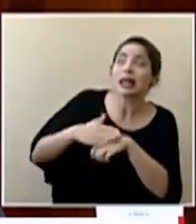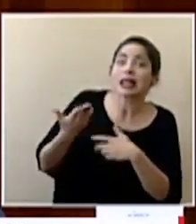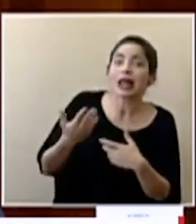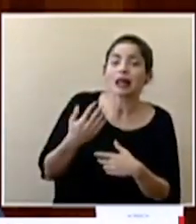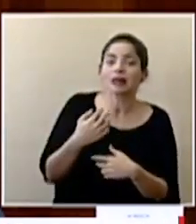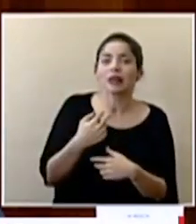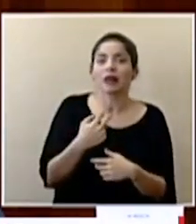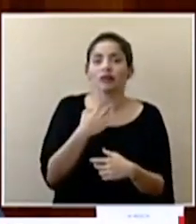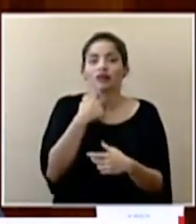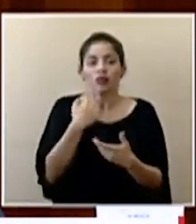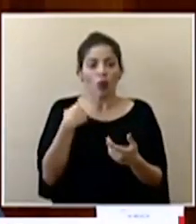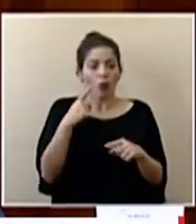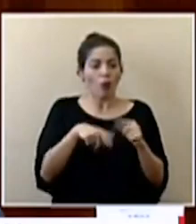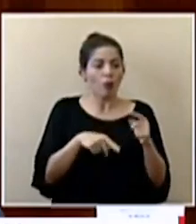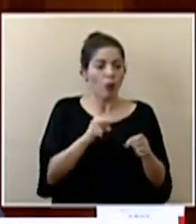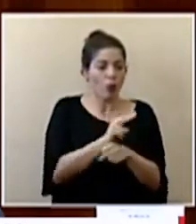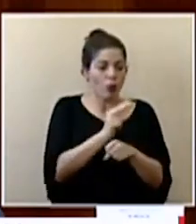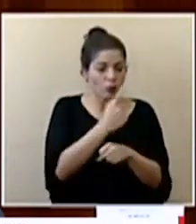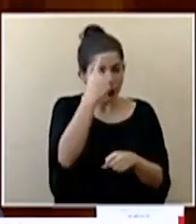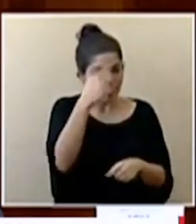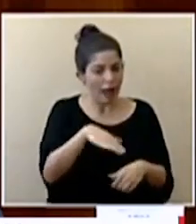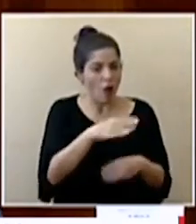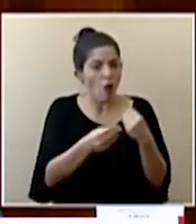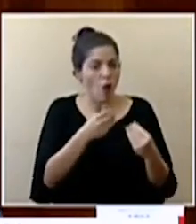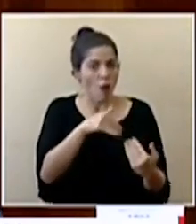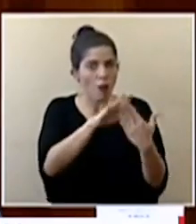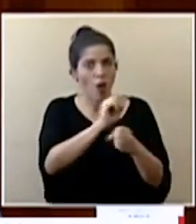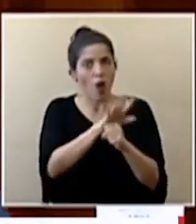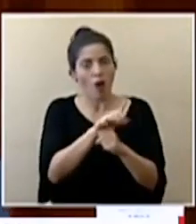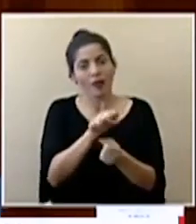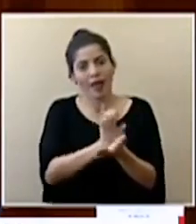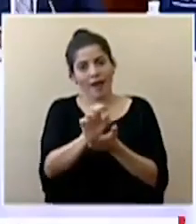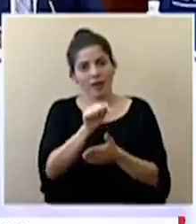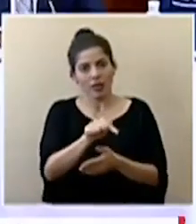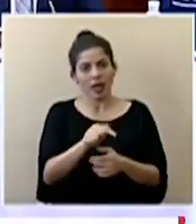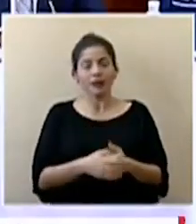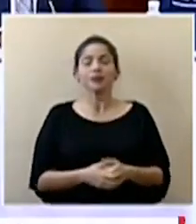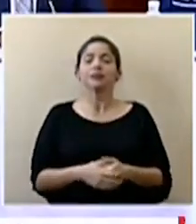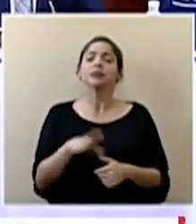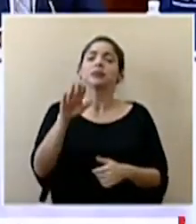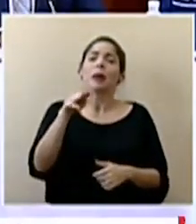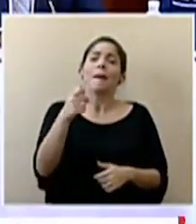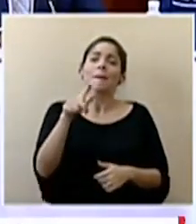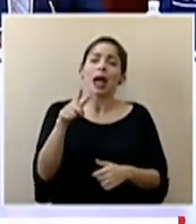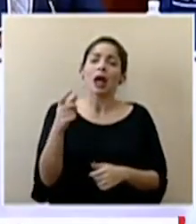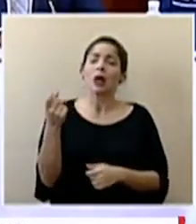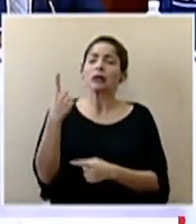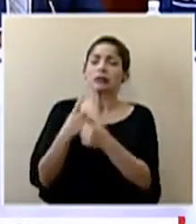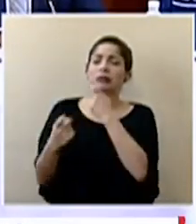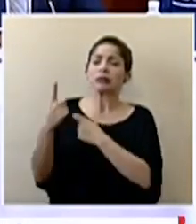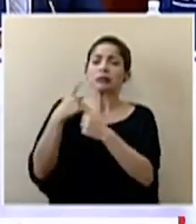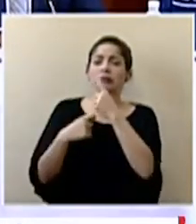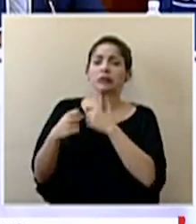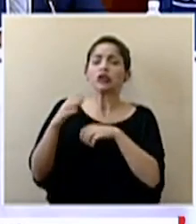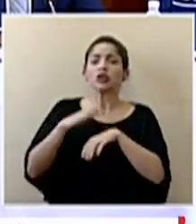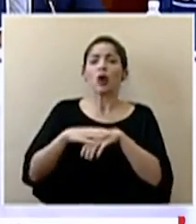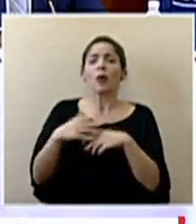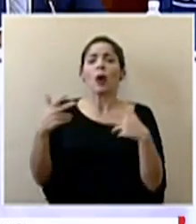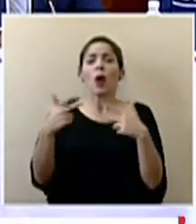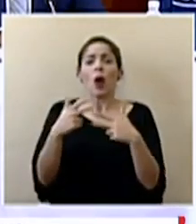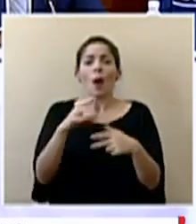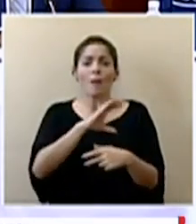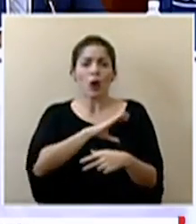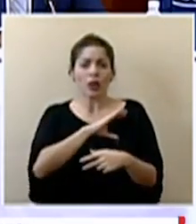para que sea de utilidad para hacerle frente al COVID-19 Don Michael son reiterativas las consultas de los operativos CRC